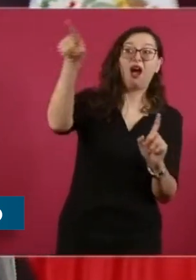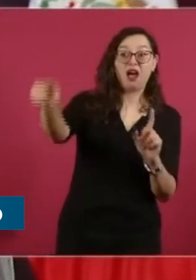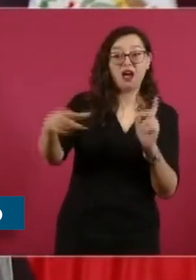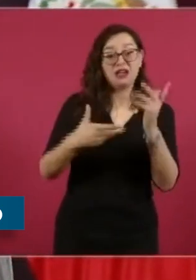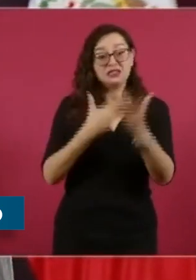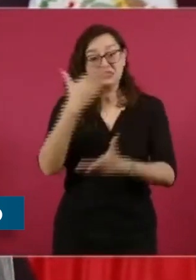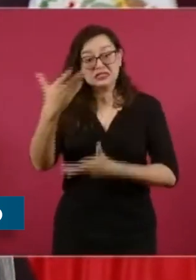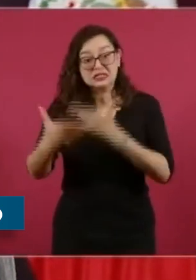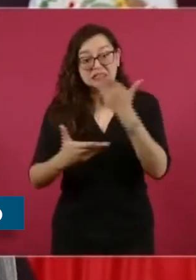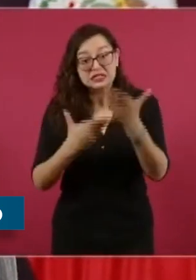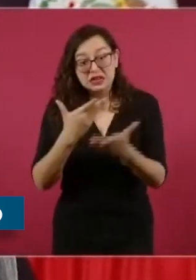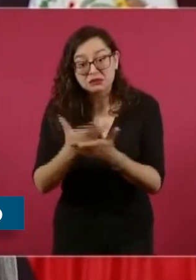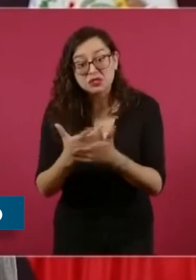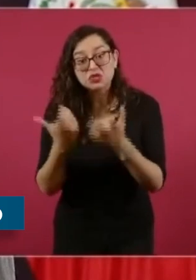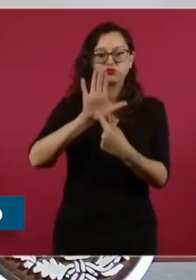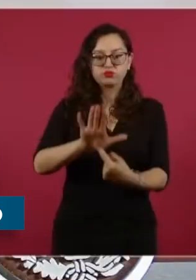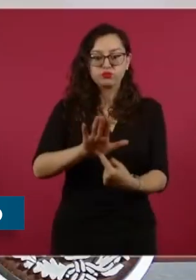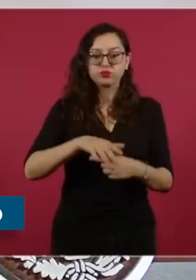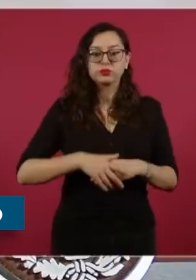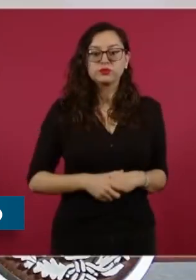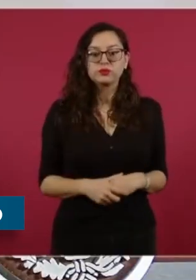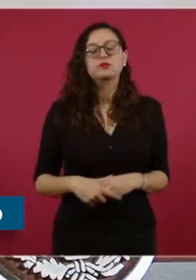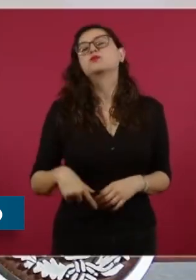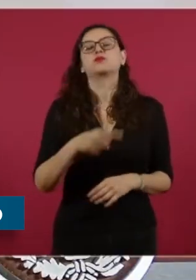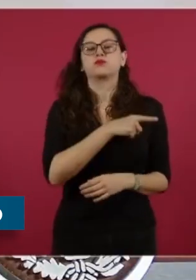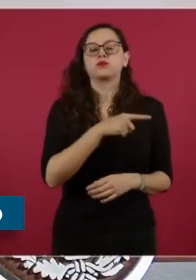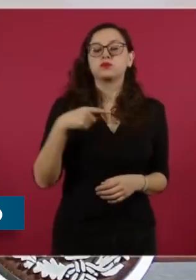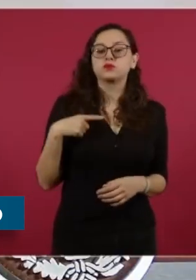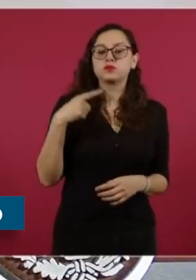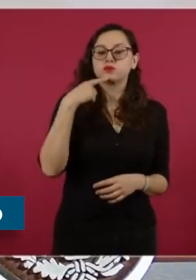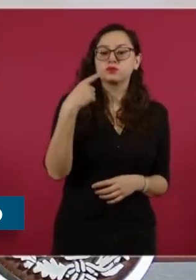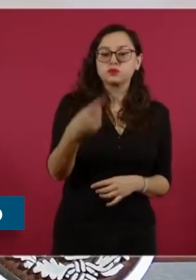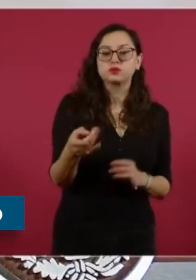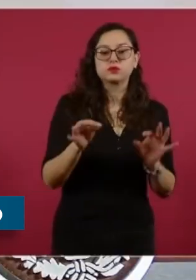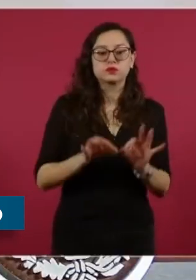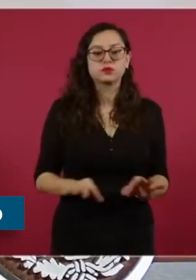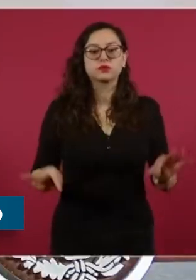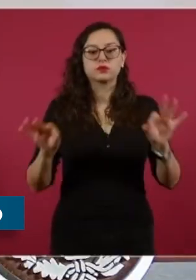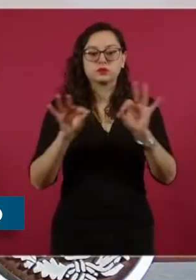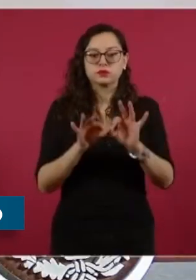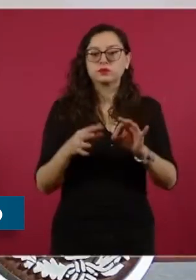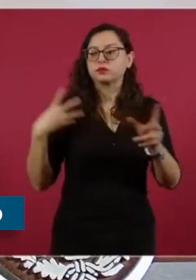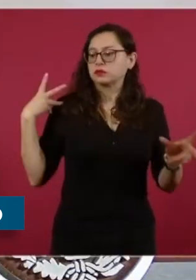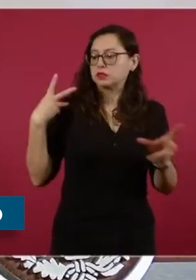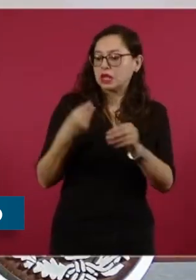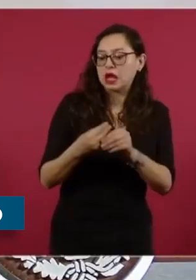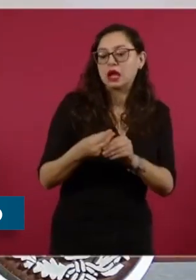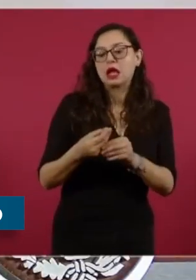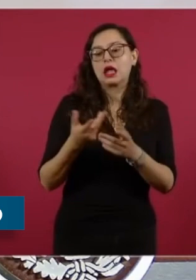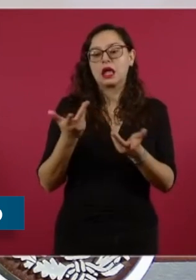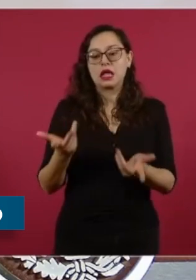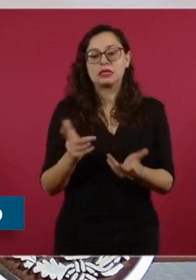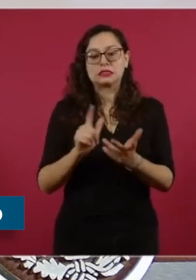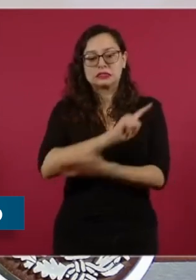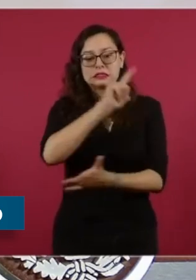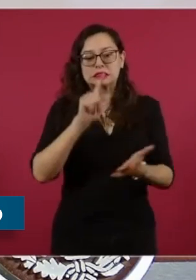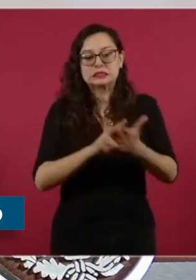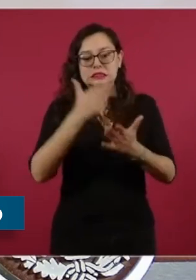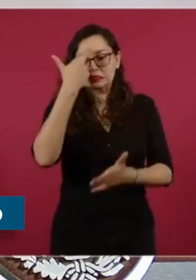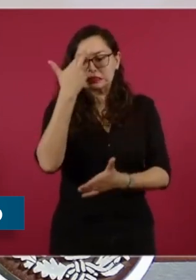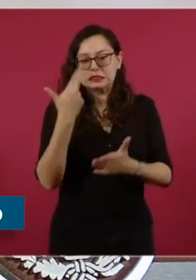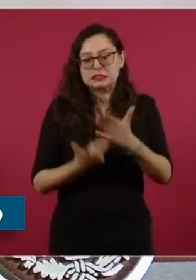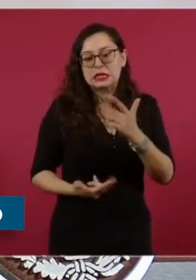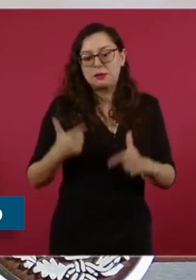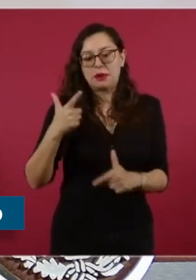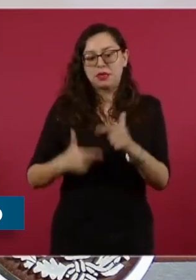gobierno de todos los rincones del país. Durante la presentación de los resultados, Rodríguez enfatizó la importancia de las acciones de prevención